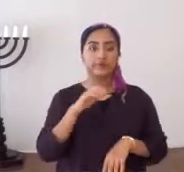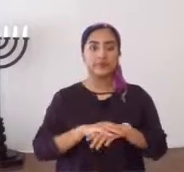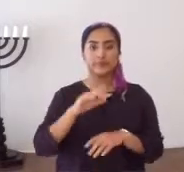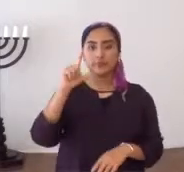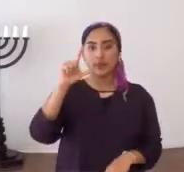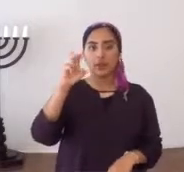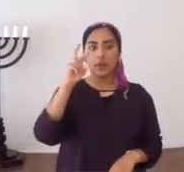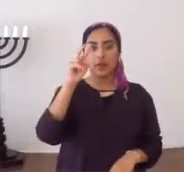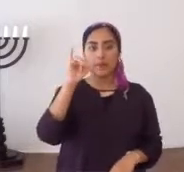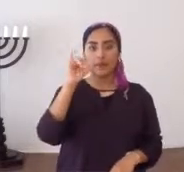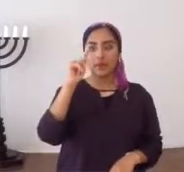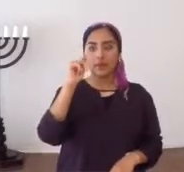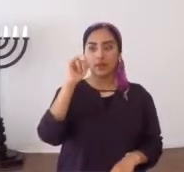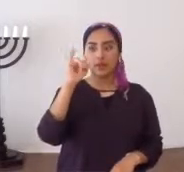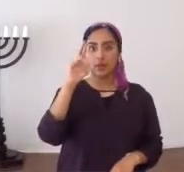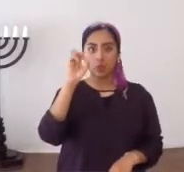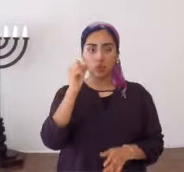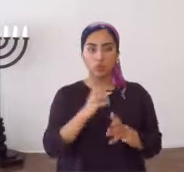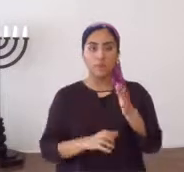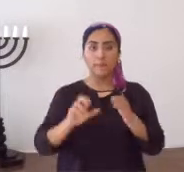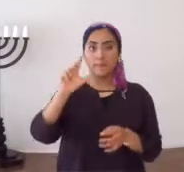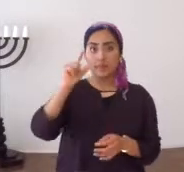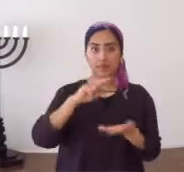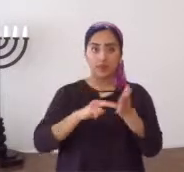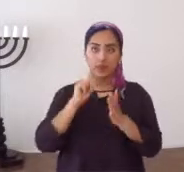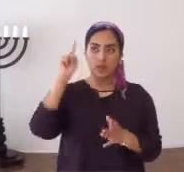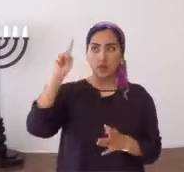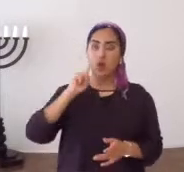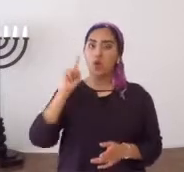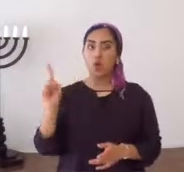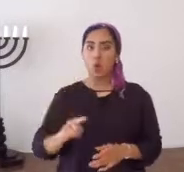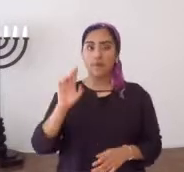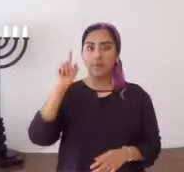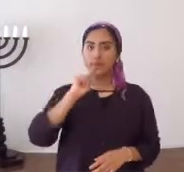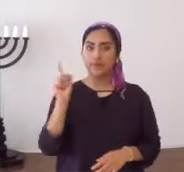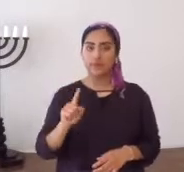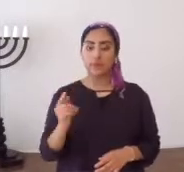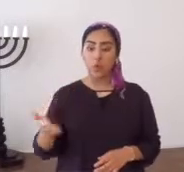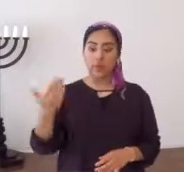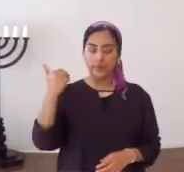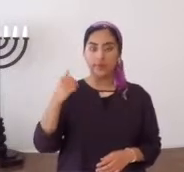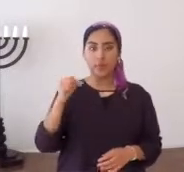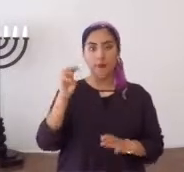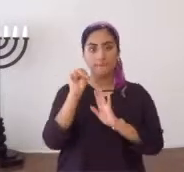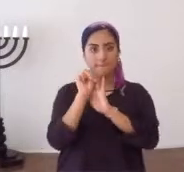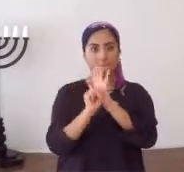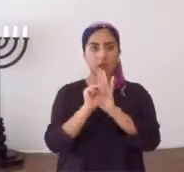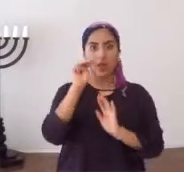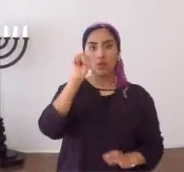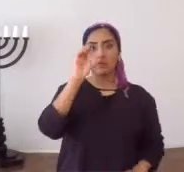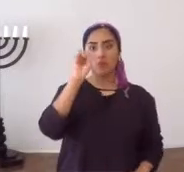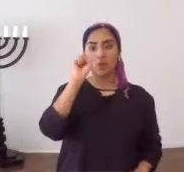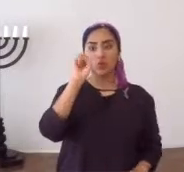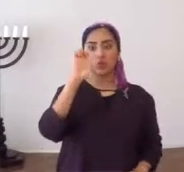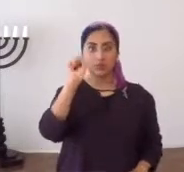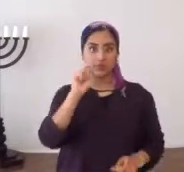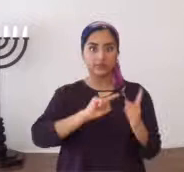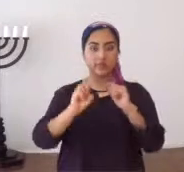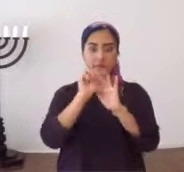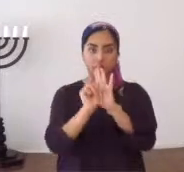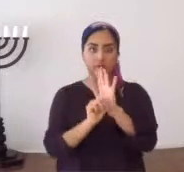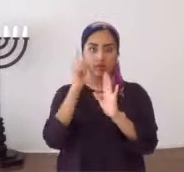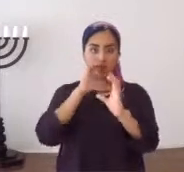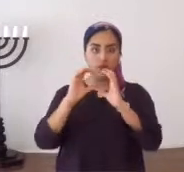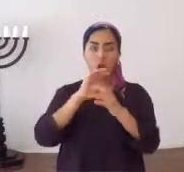vamos a ir, a Levítico 23, que en hebreo, se dice, Bajikra, que es decir, el llamó, y el llamó, el llamó a Moshe,